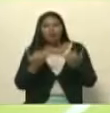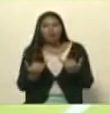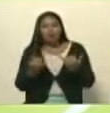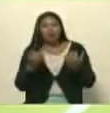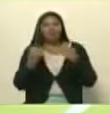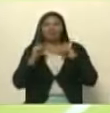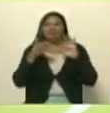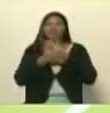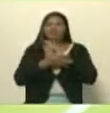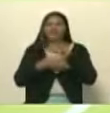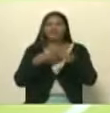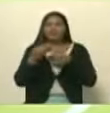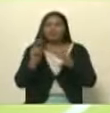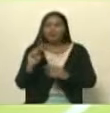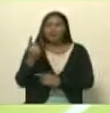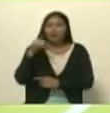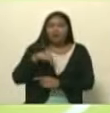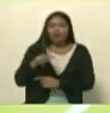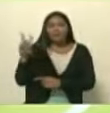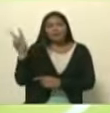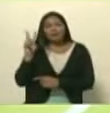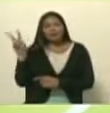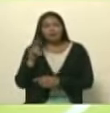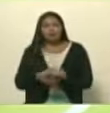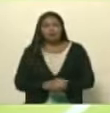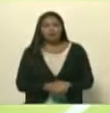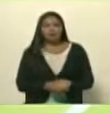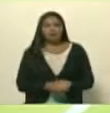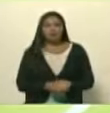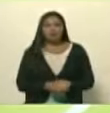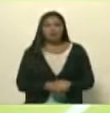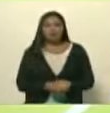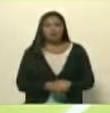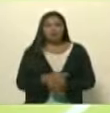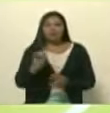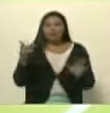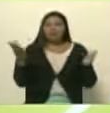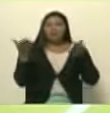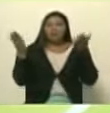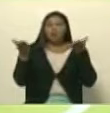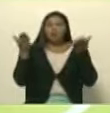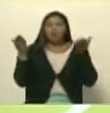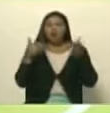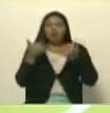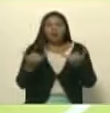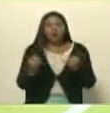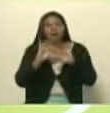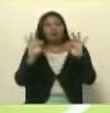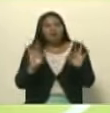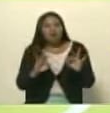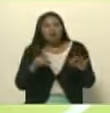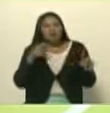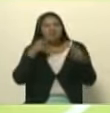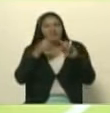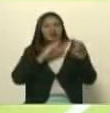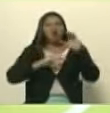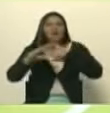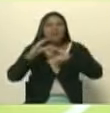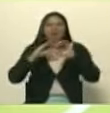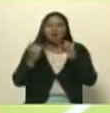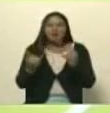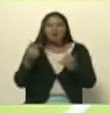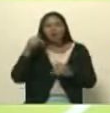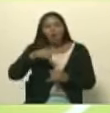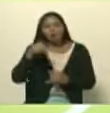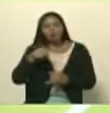prácticamente única en Venezuela. Ese impulso que dio el comandante Chávez, el gran comunicador, y